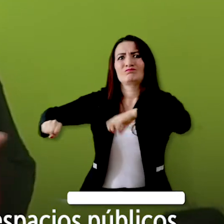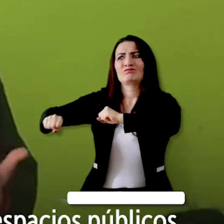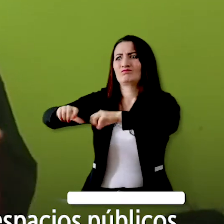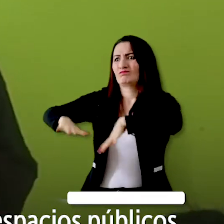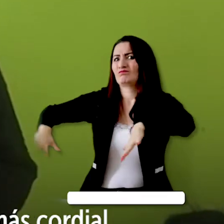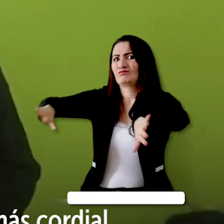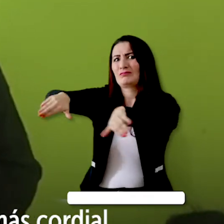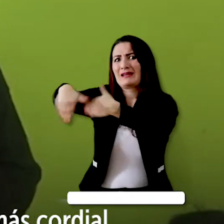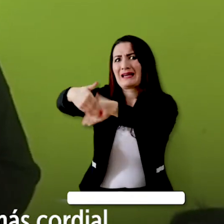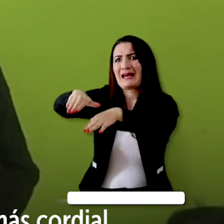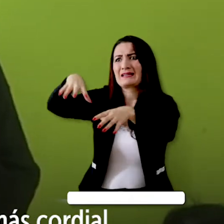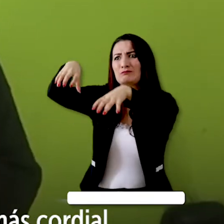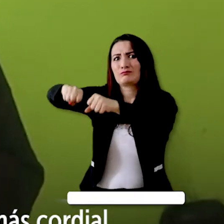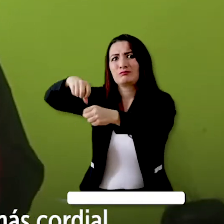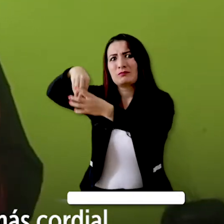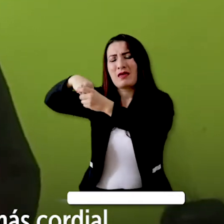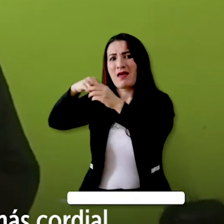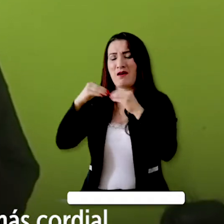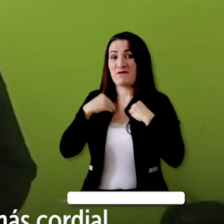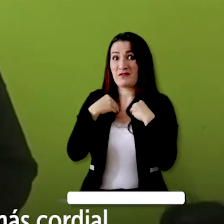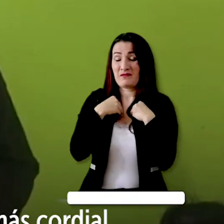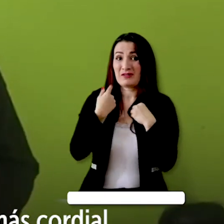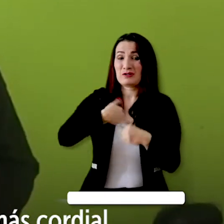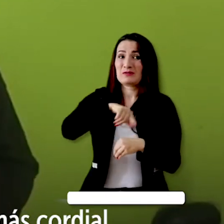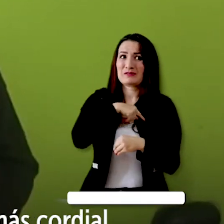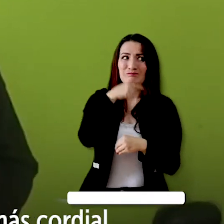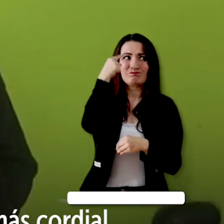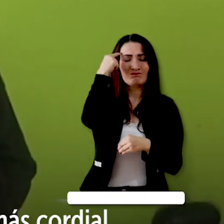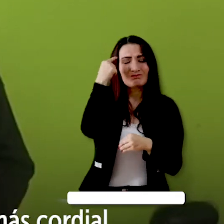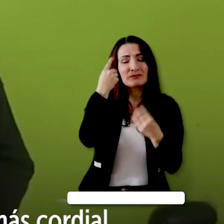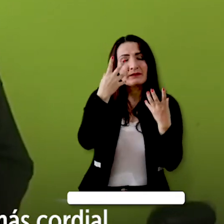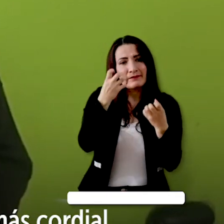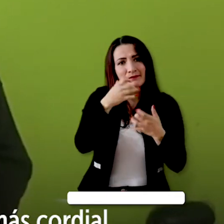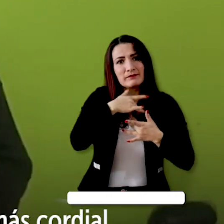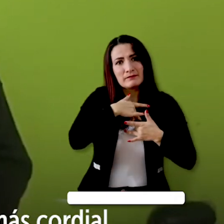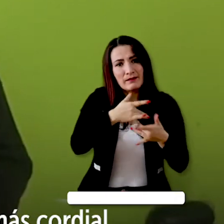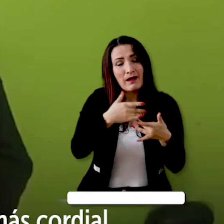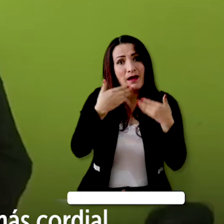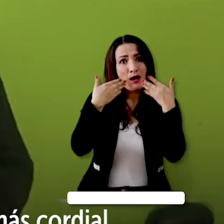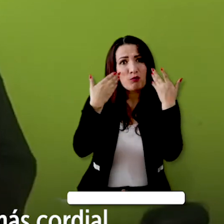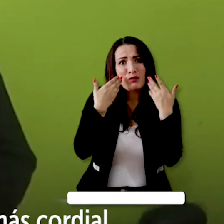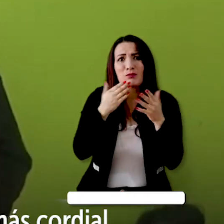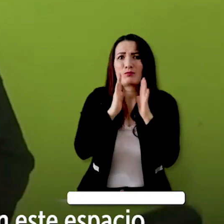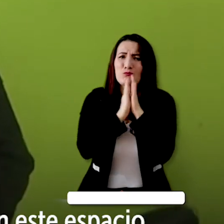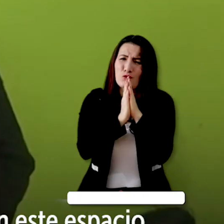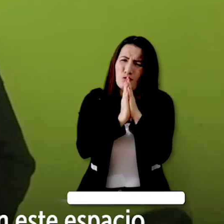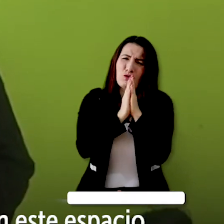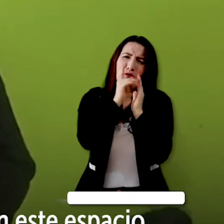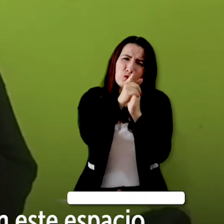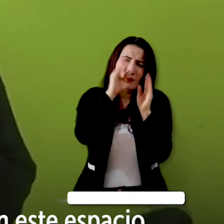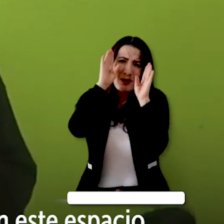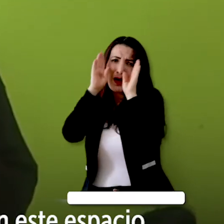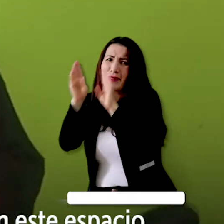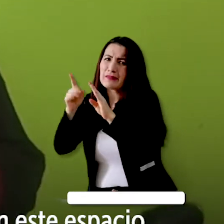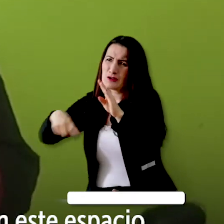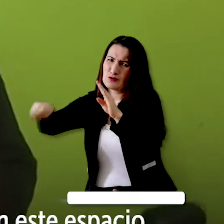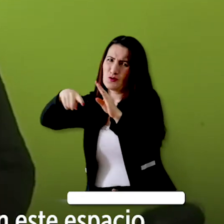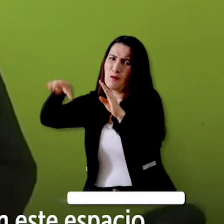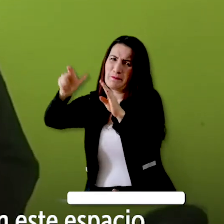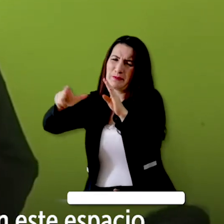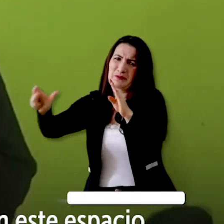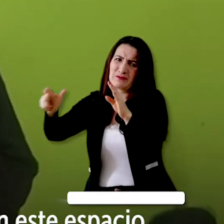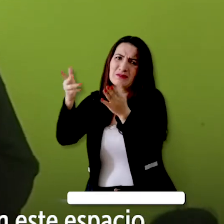públicos. Solicitamos, requerimos de la manera más cordial que por favor haya una atención